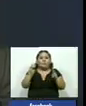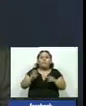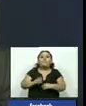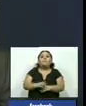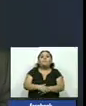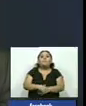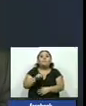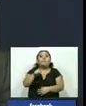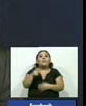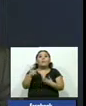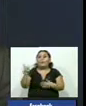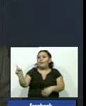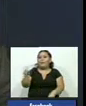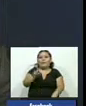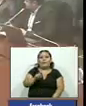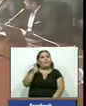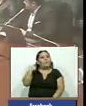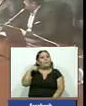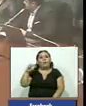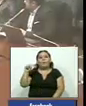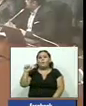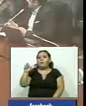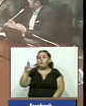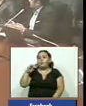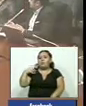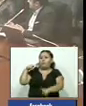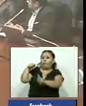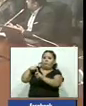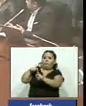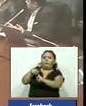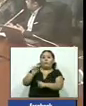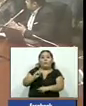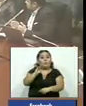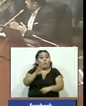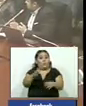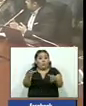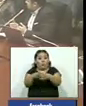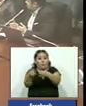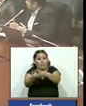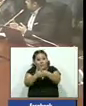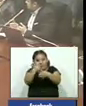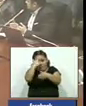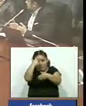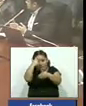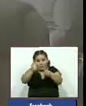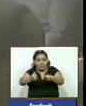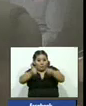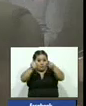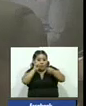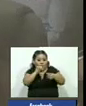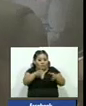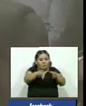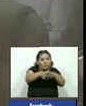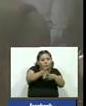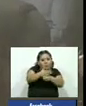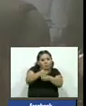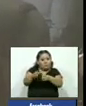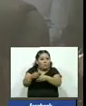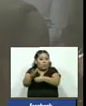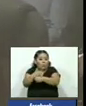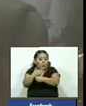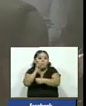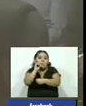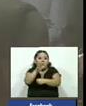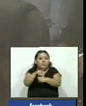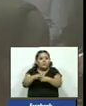En el turno de Osiris Luna los señalamientos fueron más agresivos aseguró que según inteligencia de centros penales miembros de partidos políticos no solo habían